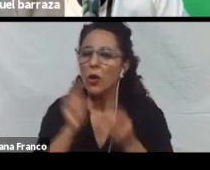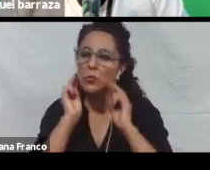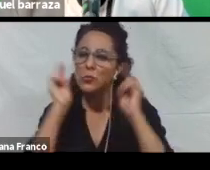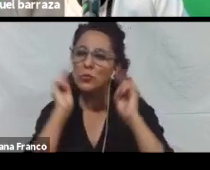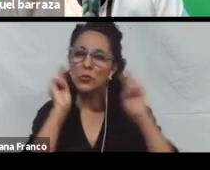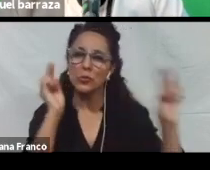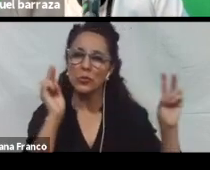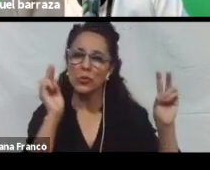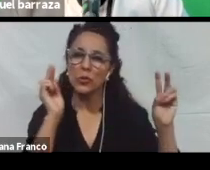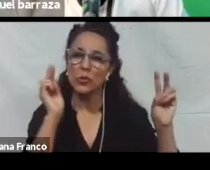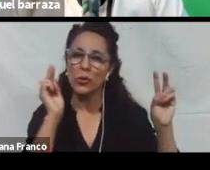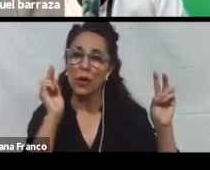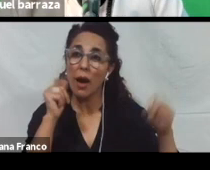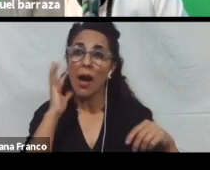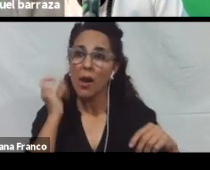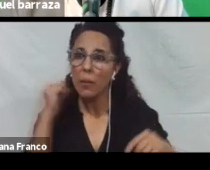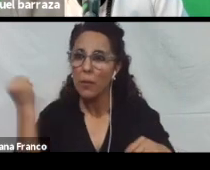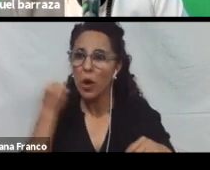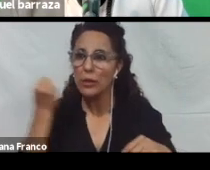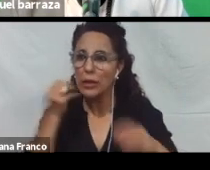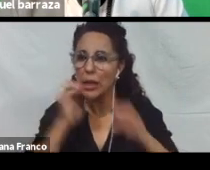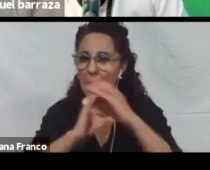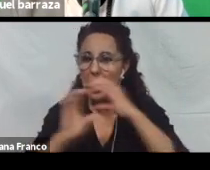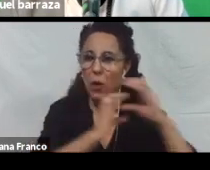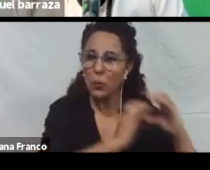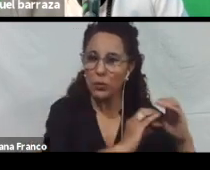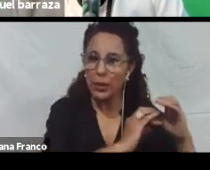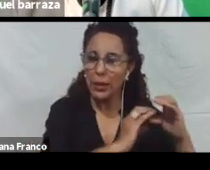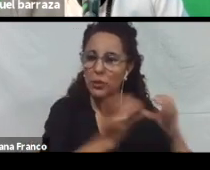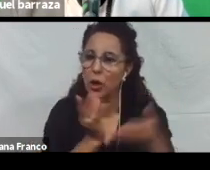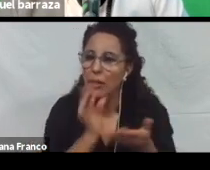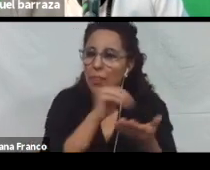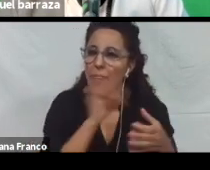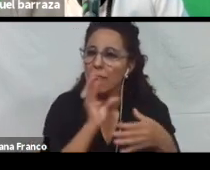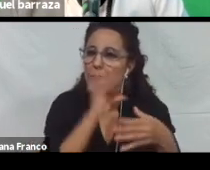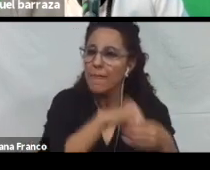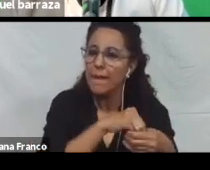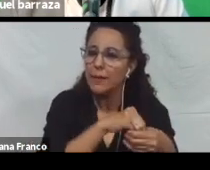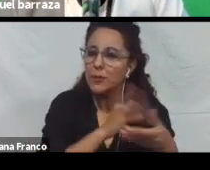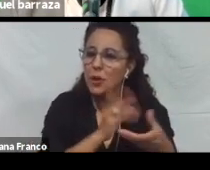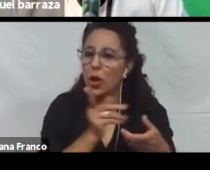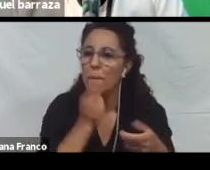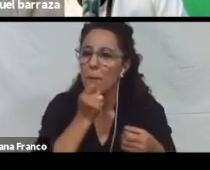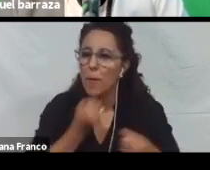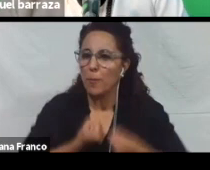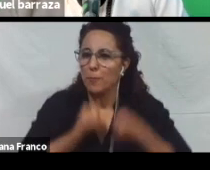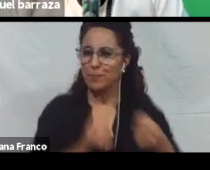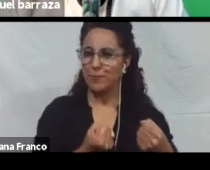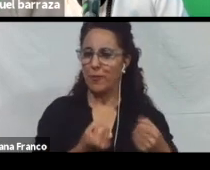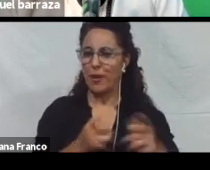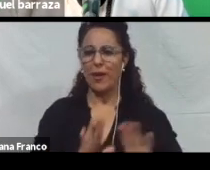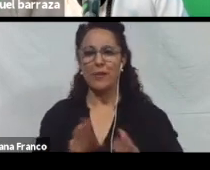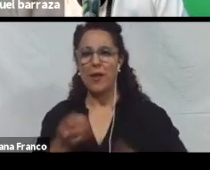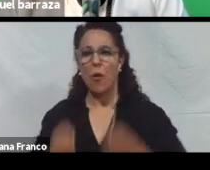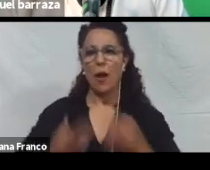sonido. Es parte importante. De esta comunicación. Los énfasis. A un sonido que acompaña. Por ejemplo.